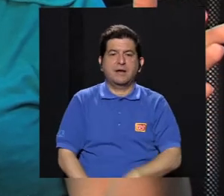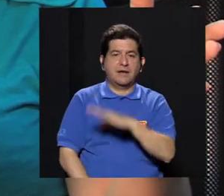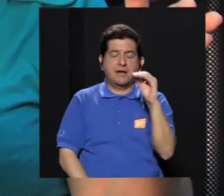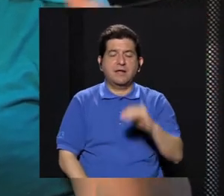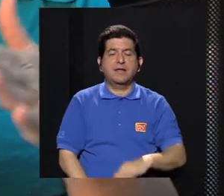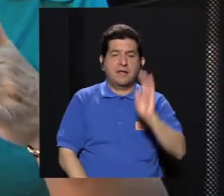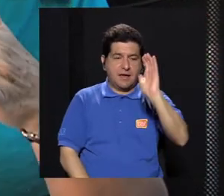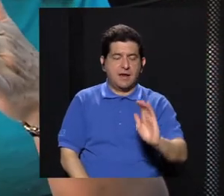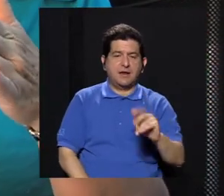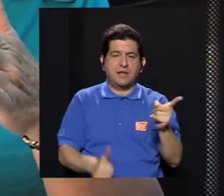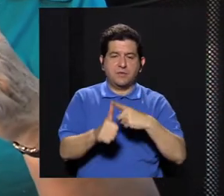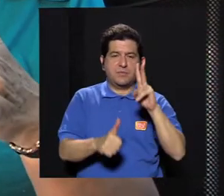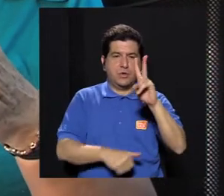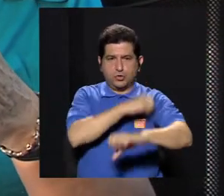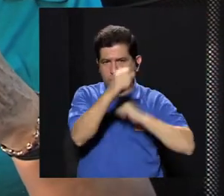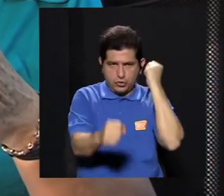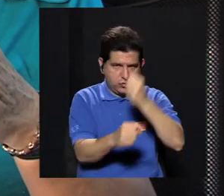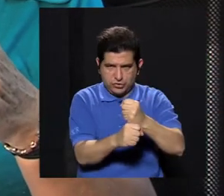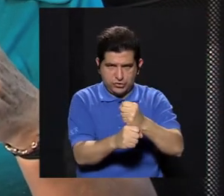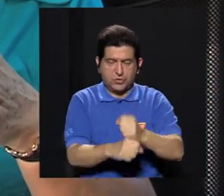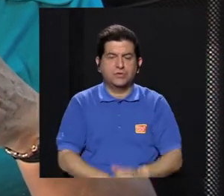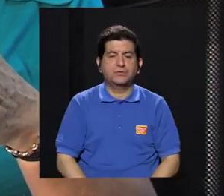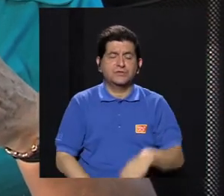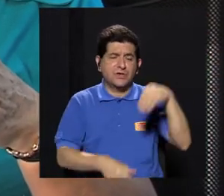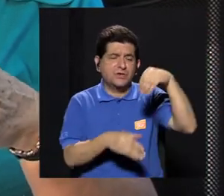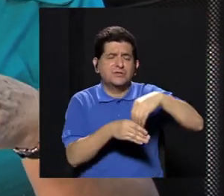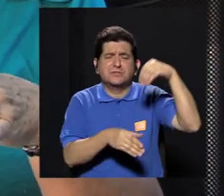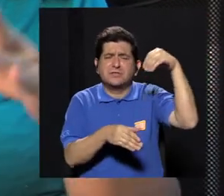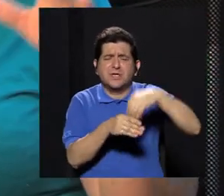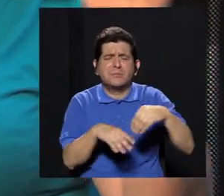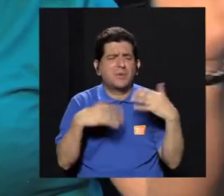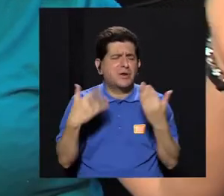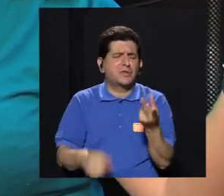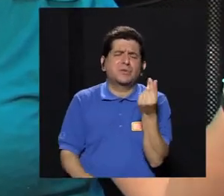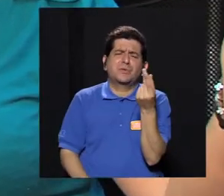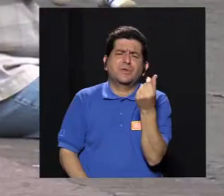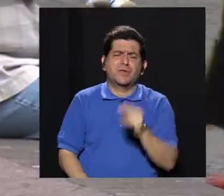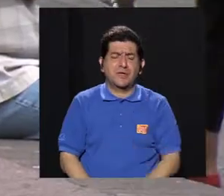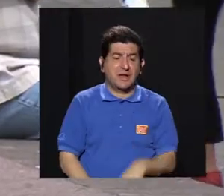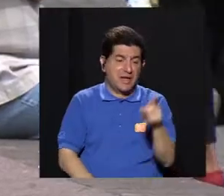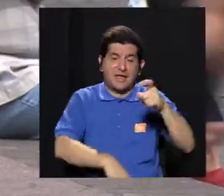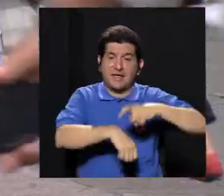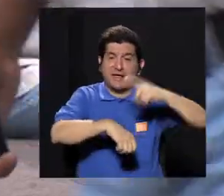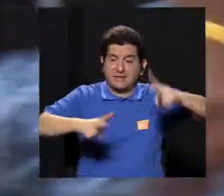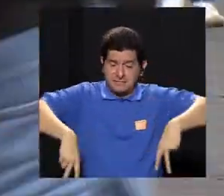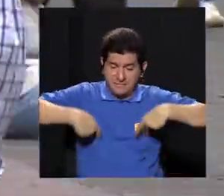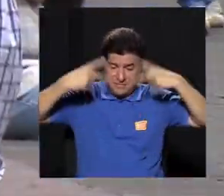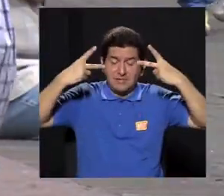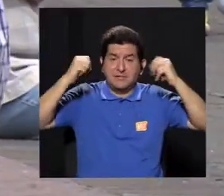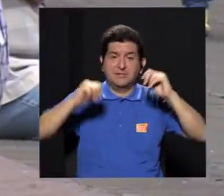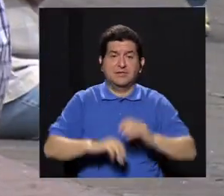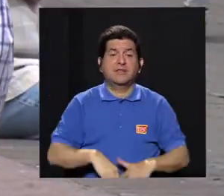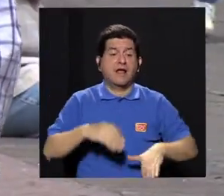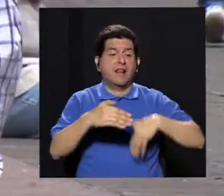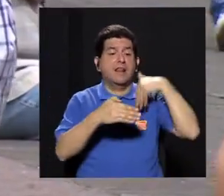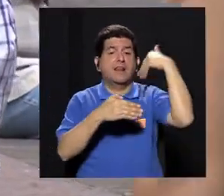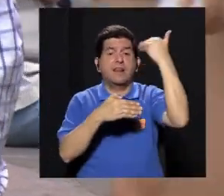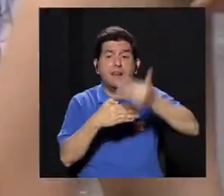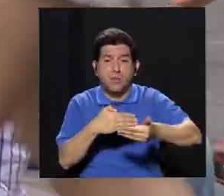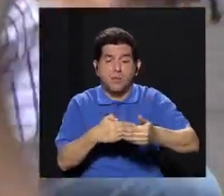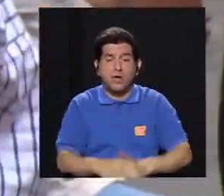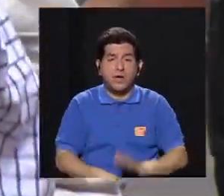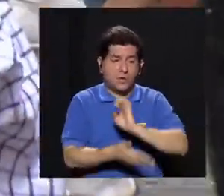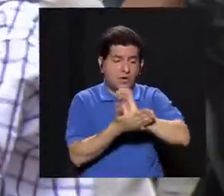embarazo y al niño durante los primeros dos años. Y hay que invertir un montón de dinero en ese periodo de la vida.